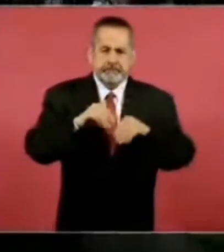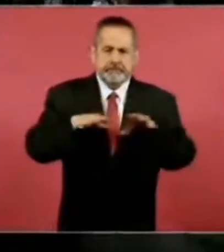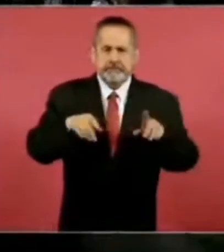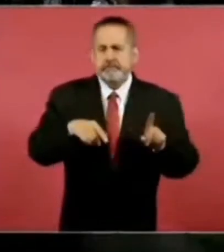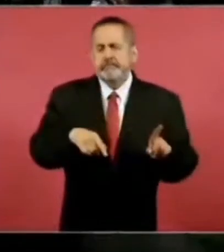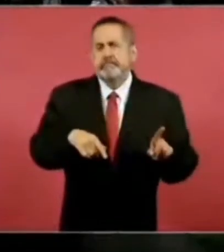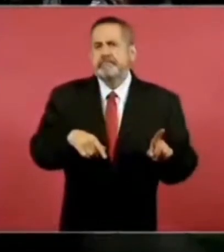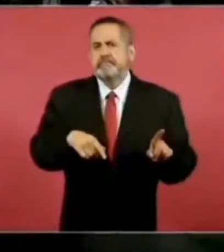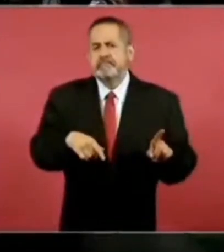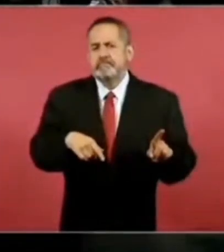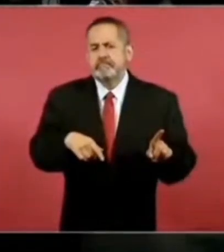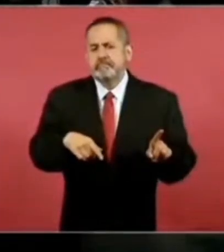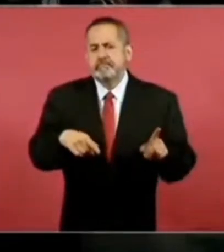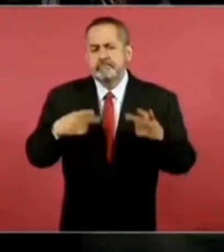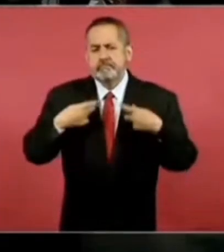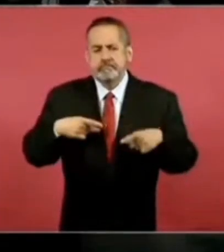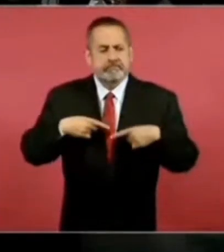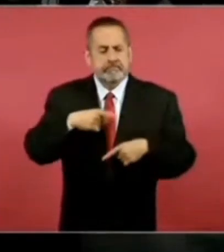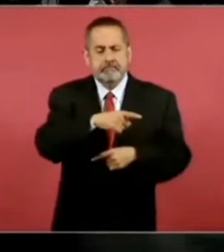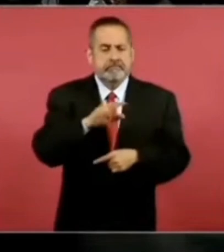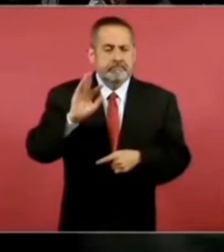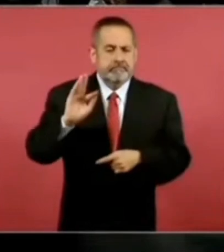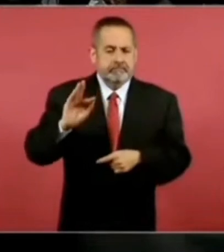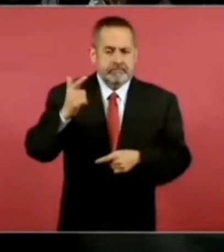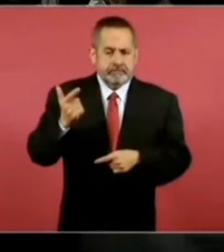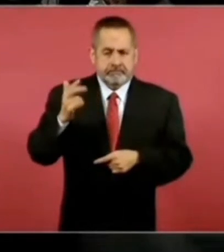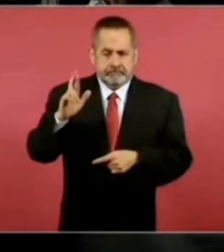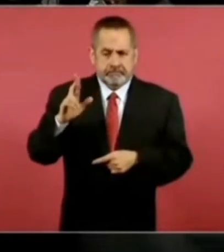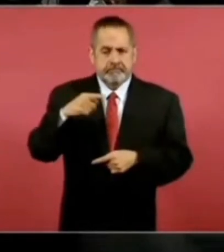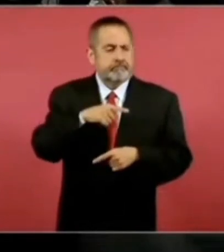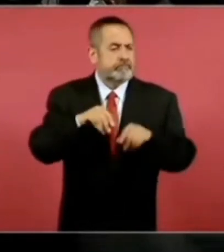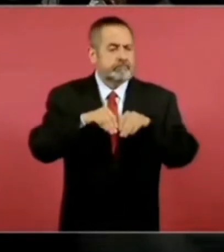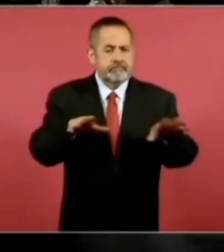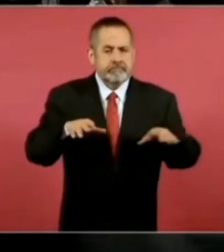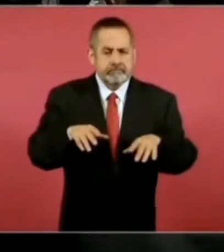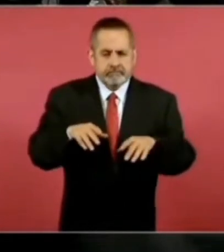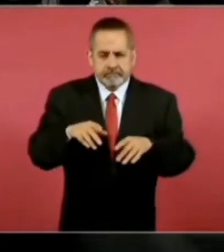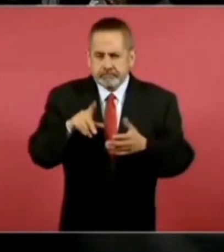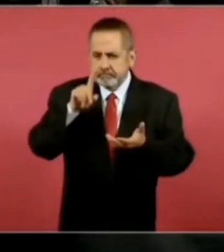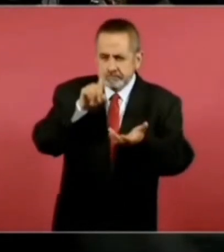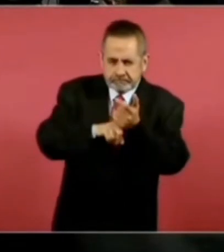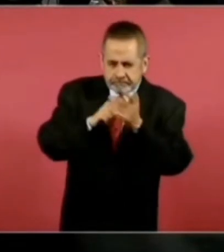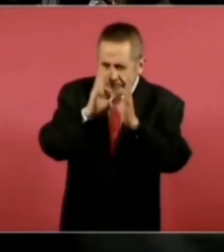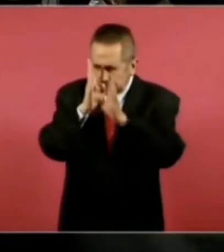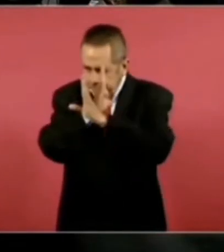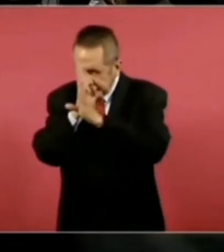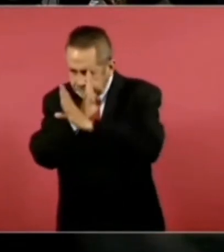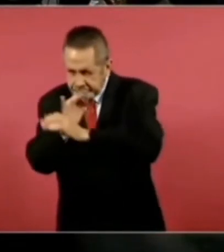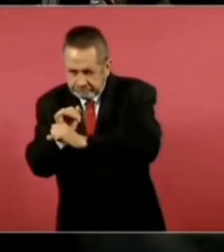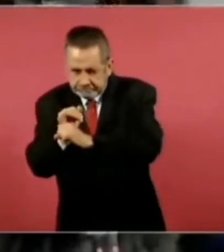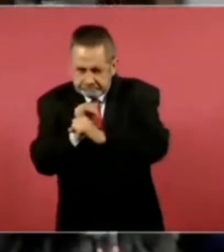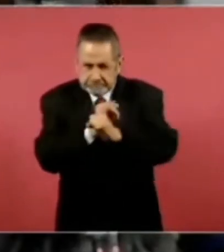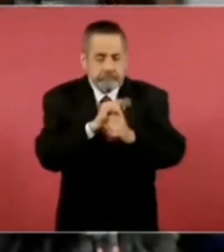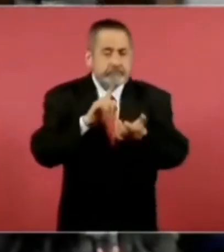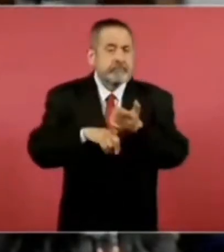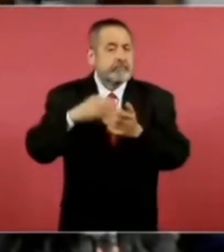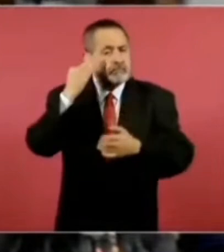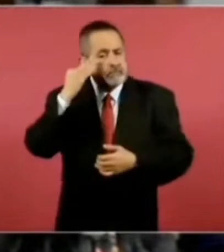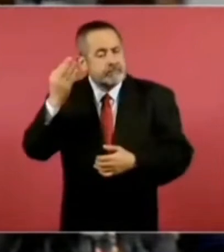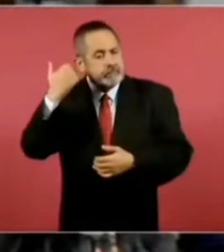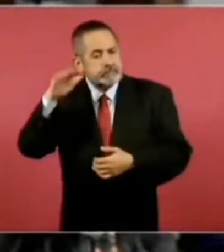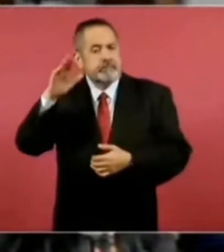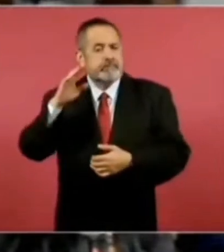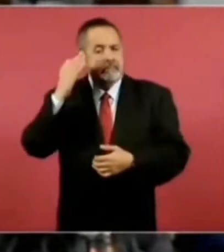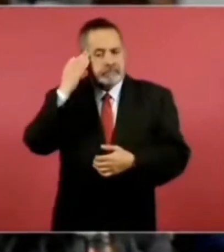persona en la Fiscalía General de la República una red de espionaje que ocurrió en el sexenio del licenciado